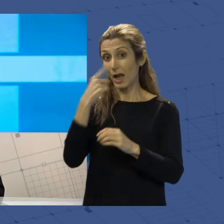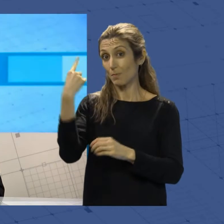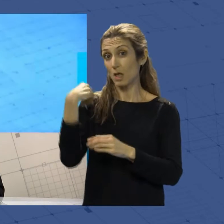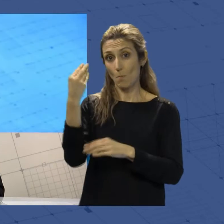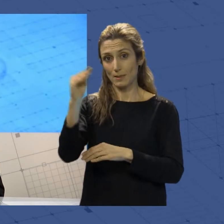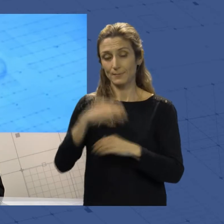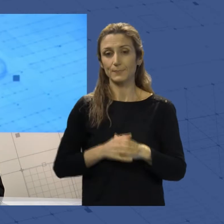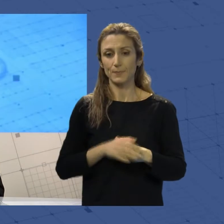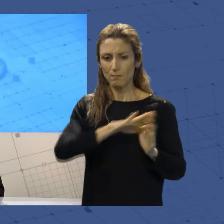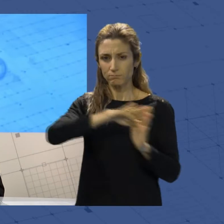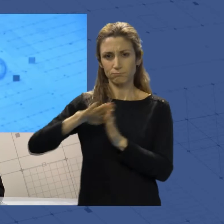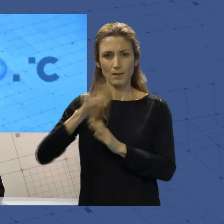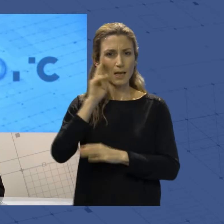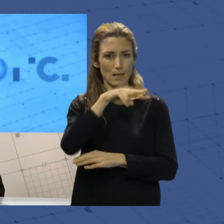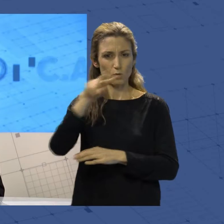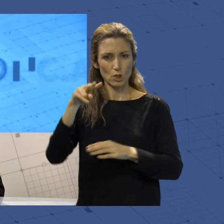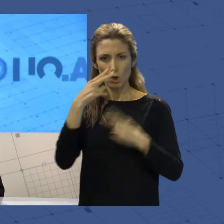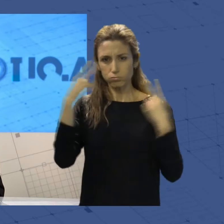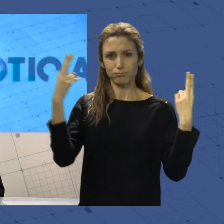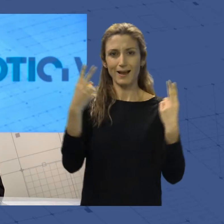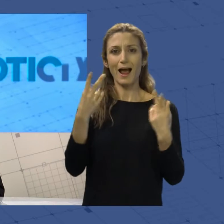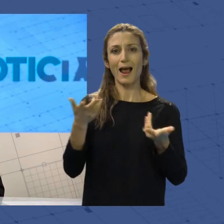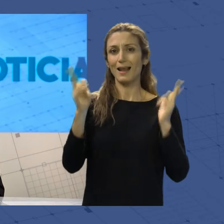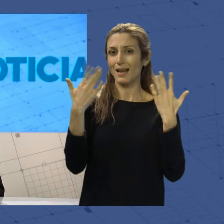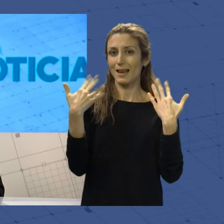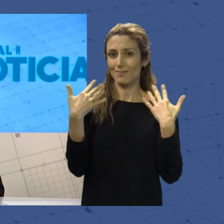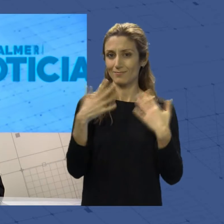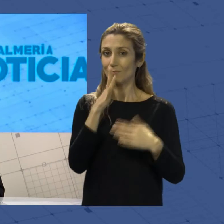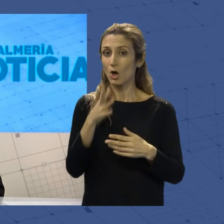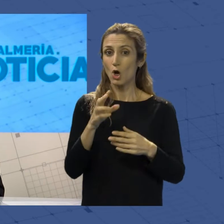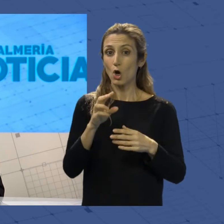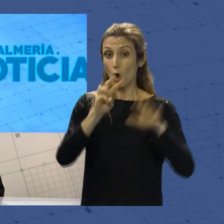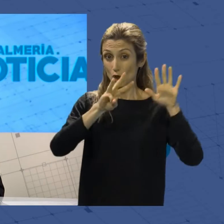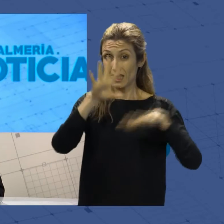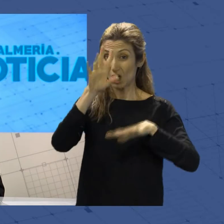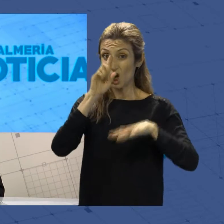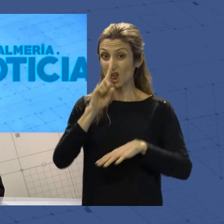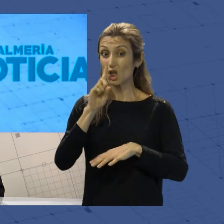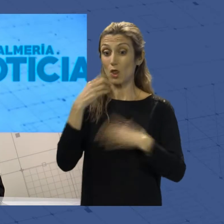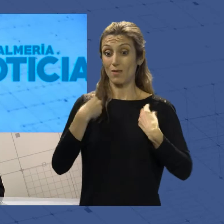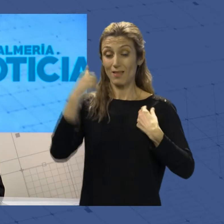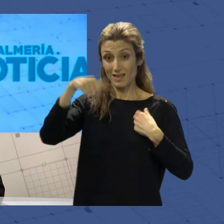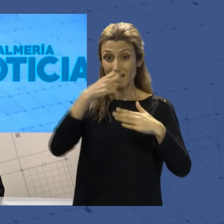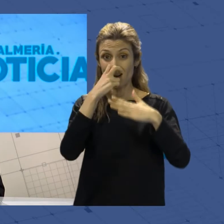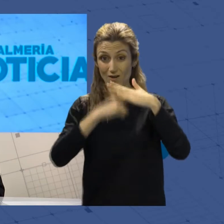se inauguraba una exposición al aire libre que conmemora los 85 años de vida de los refugios de la Guerra Civil. Se lo mostramos.